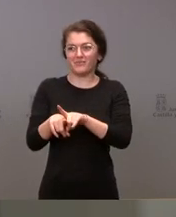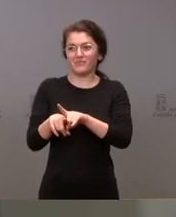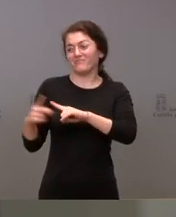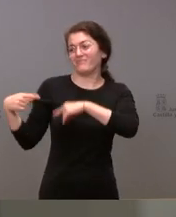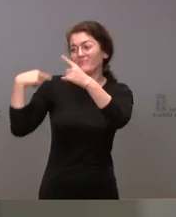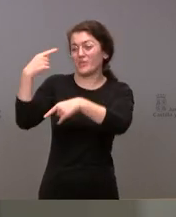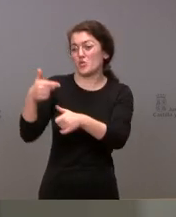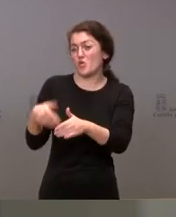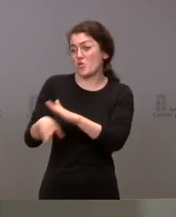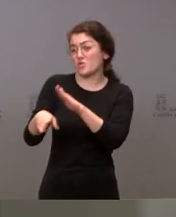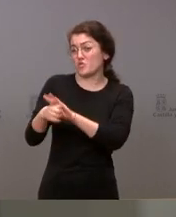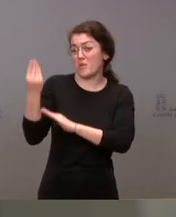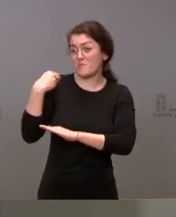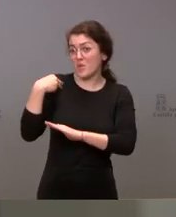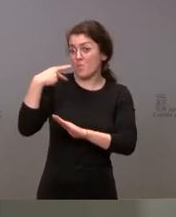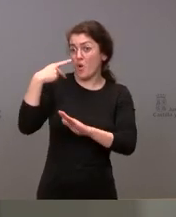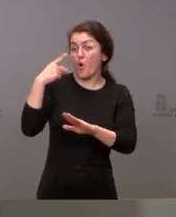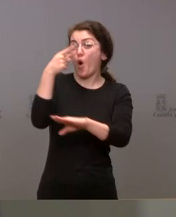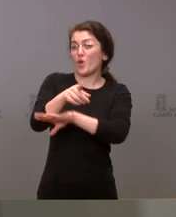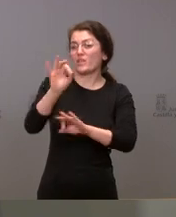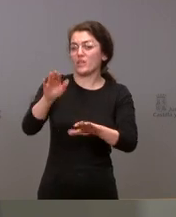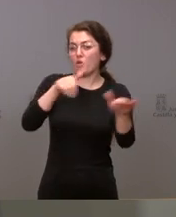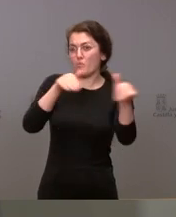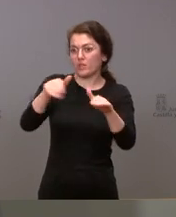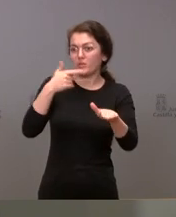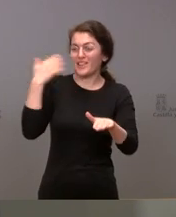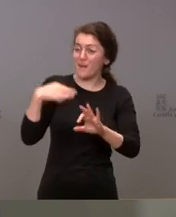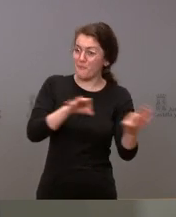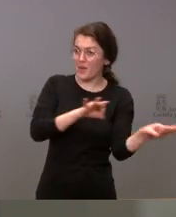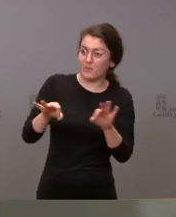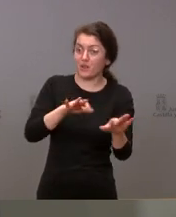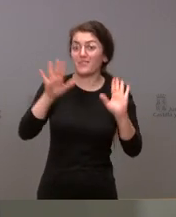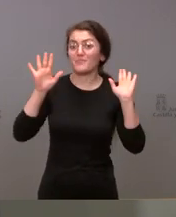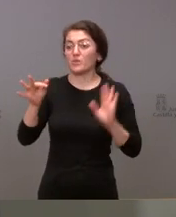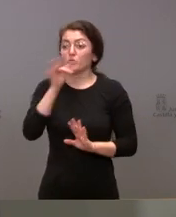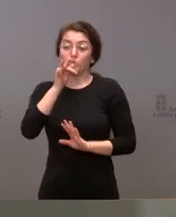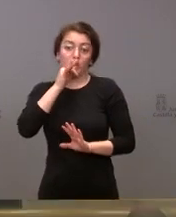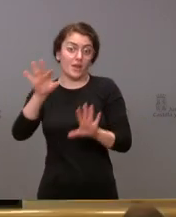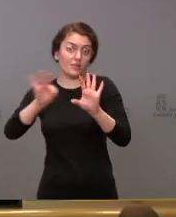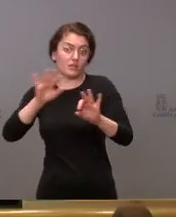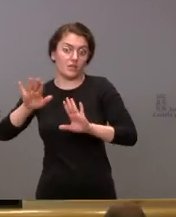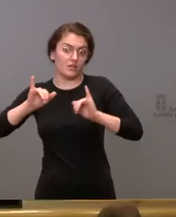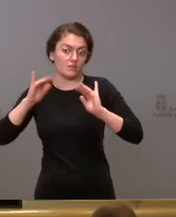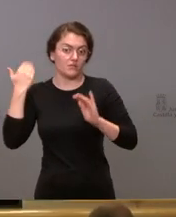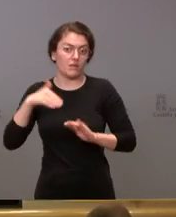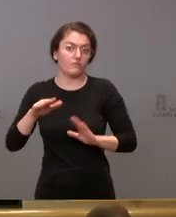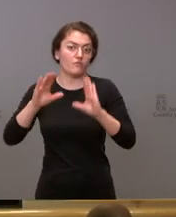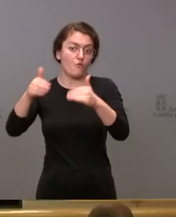orden de convocatoria que está preparada y que está avanzada en sus trámites y tomará las decisiones que crea conveniente Sí